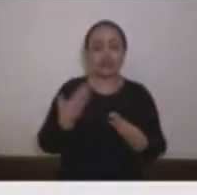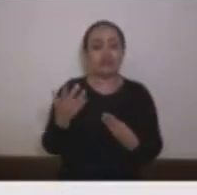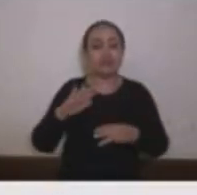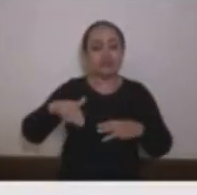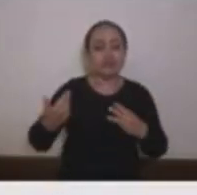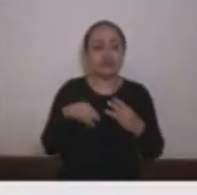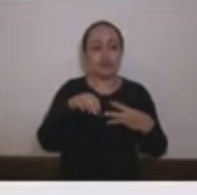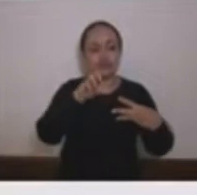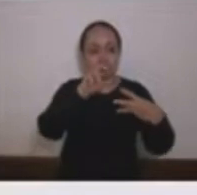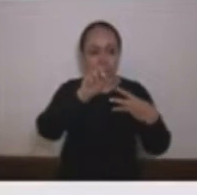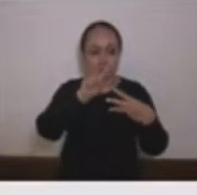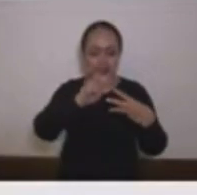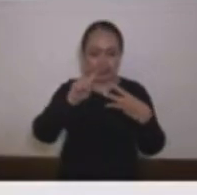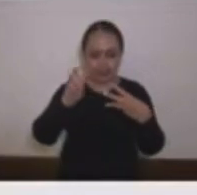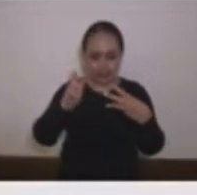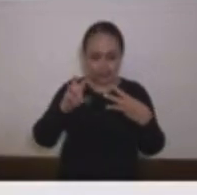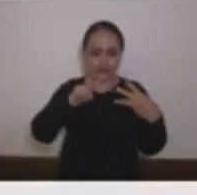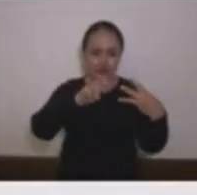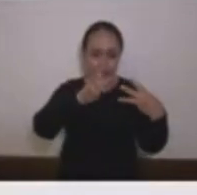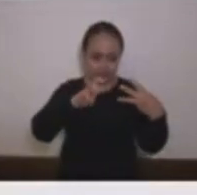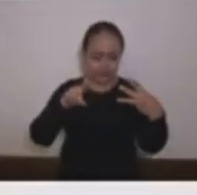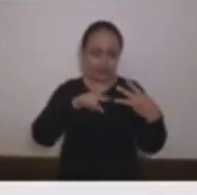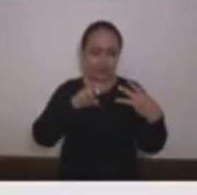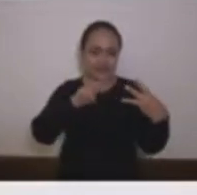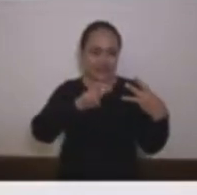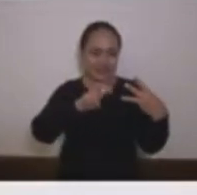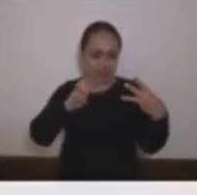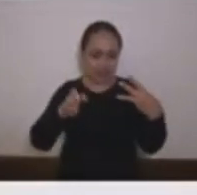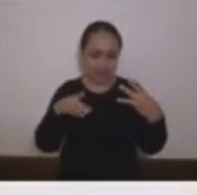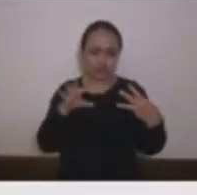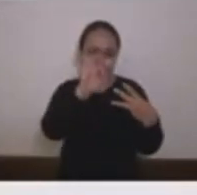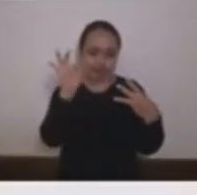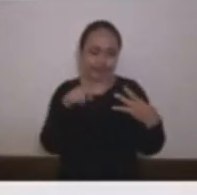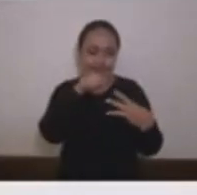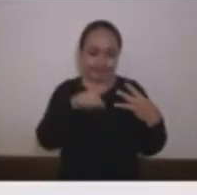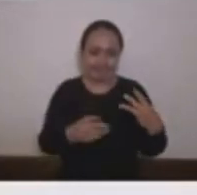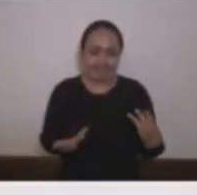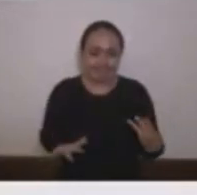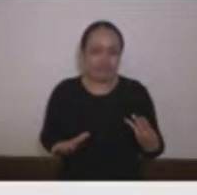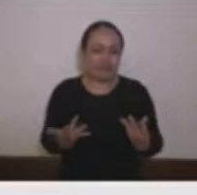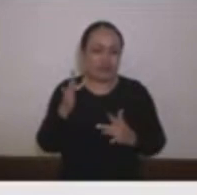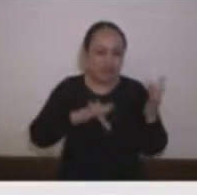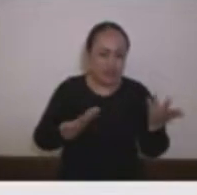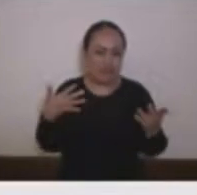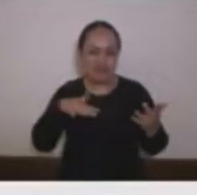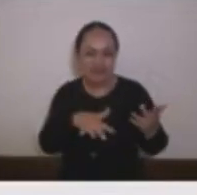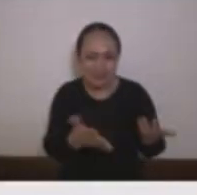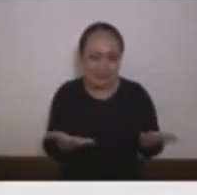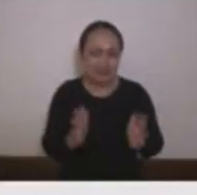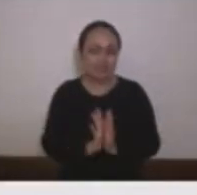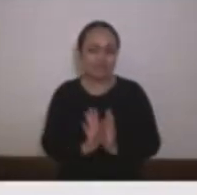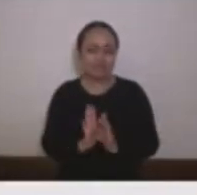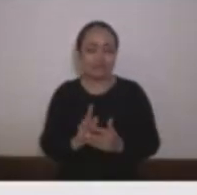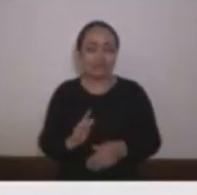respectivamente entonces en ese contexto con todas las irregularidades con todas las denuncias